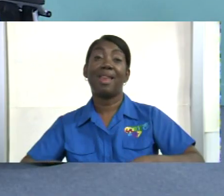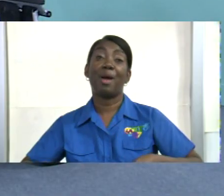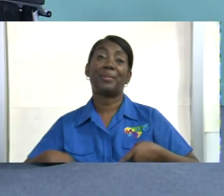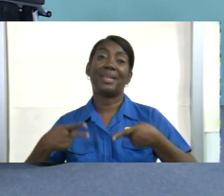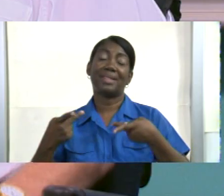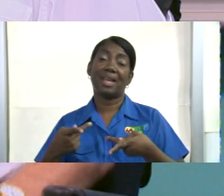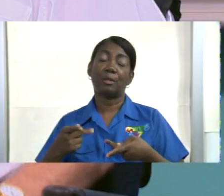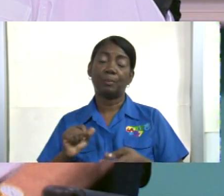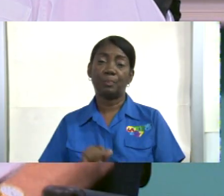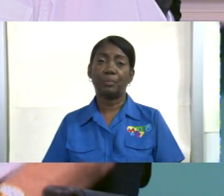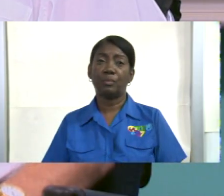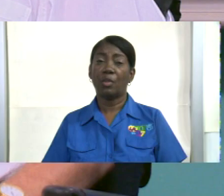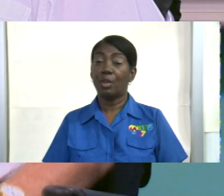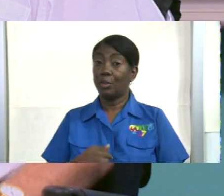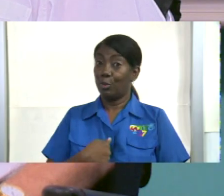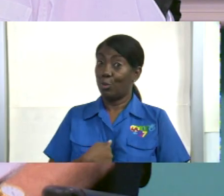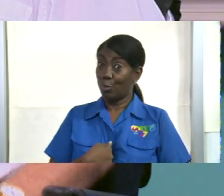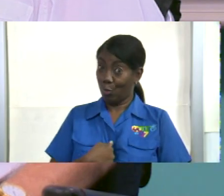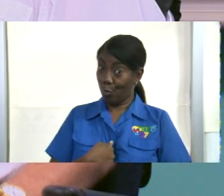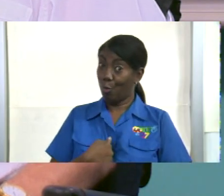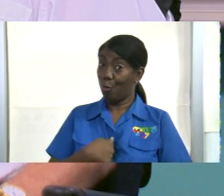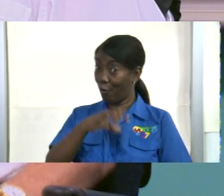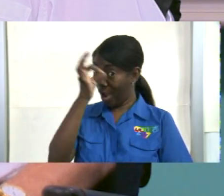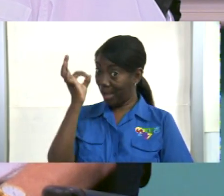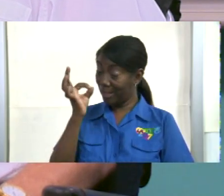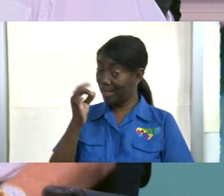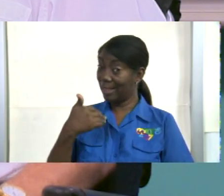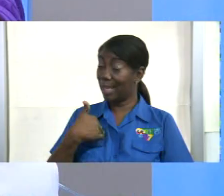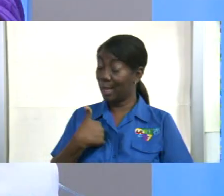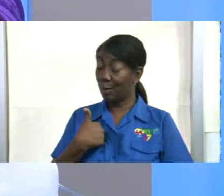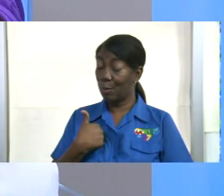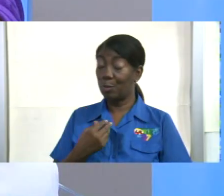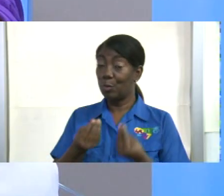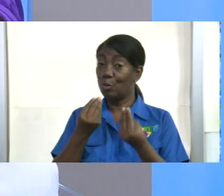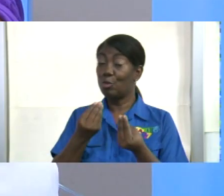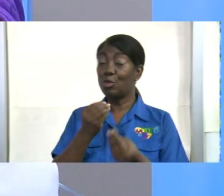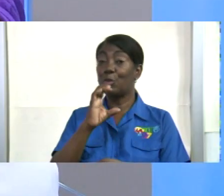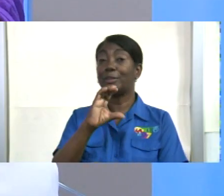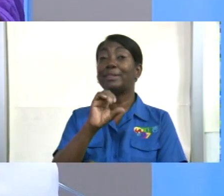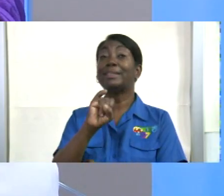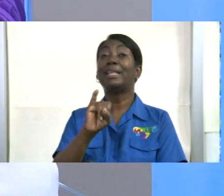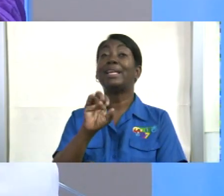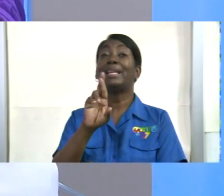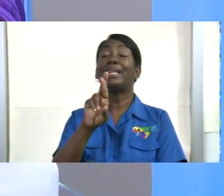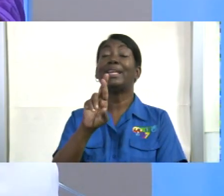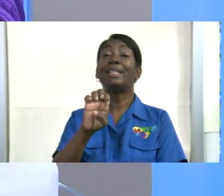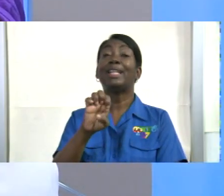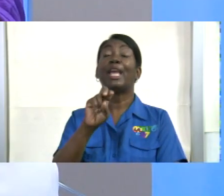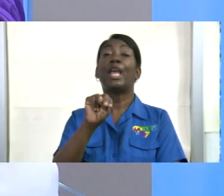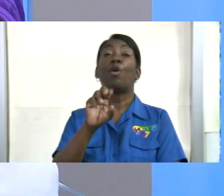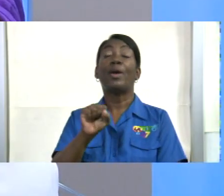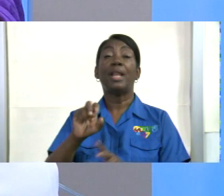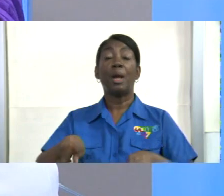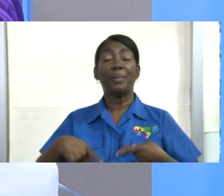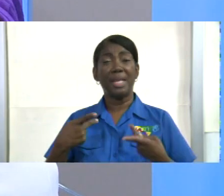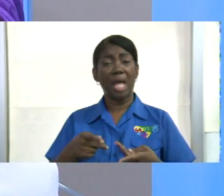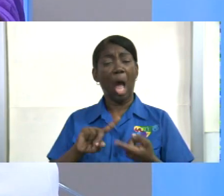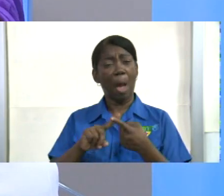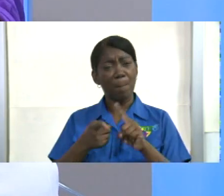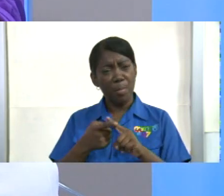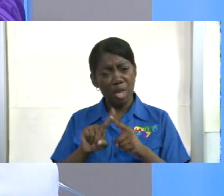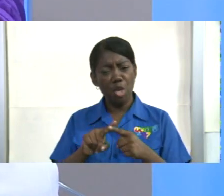yo tengo muchos sirineos en mi vida empezando por la familia pero también muchos amigos colaboradores